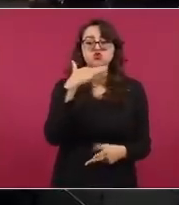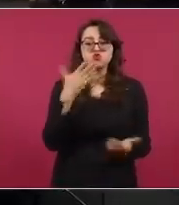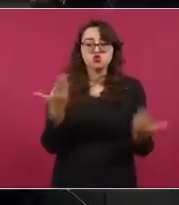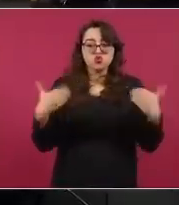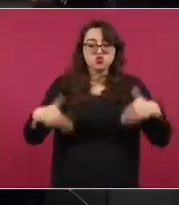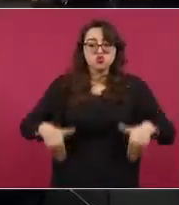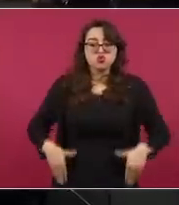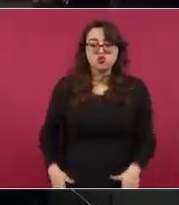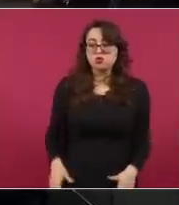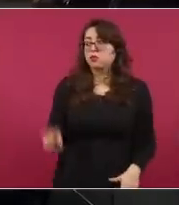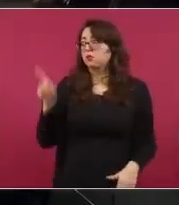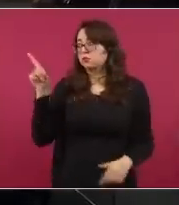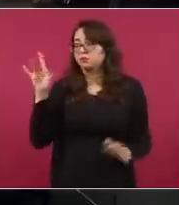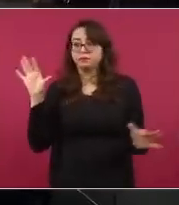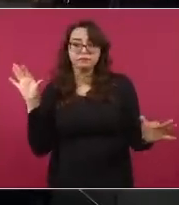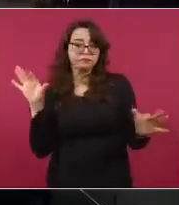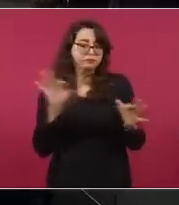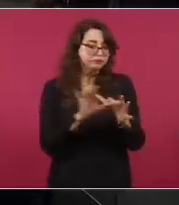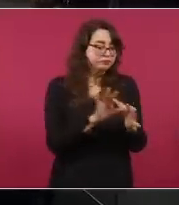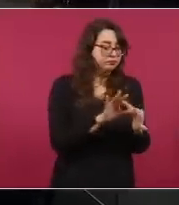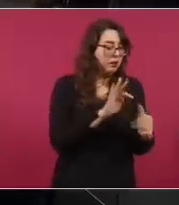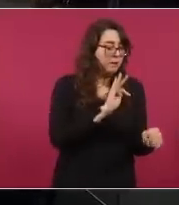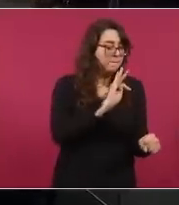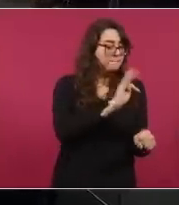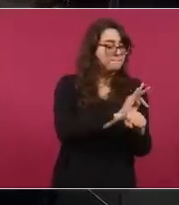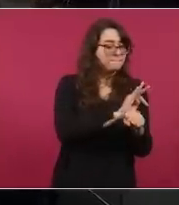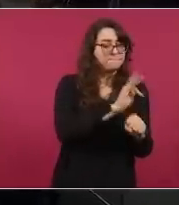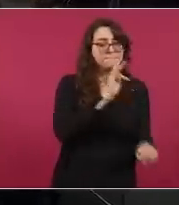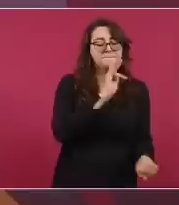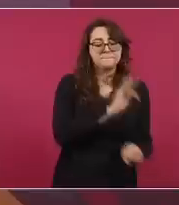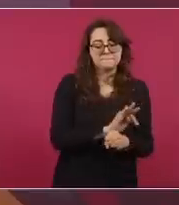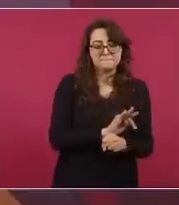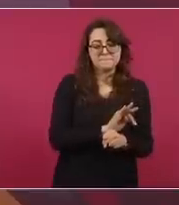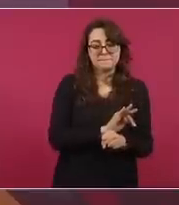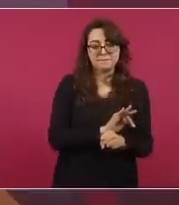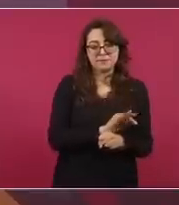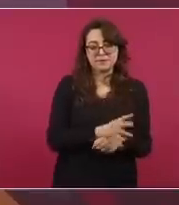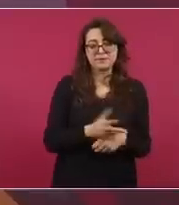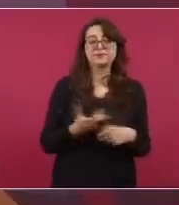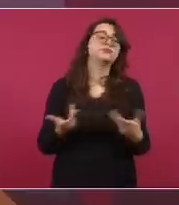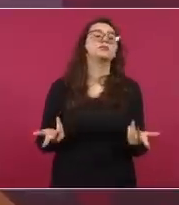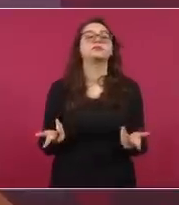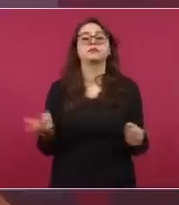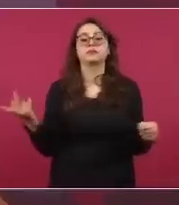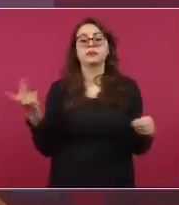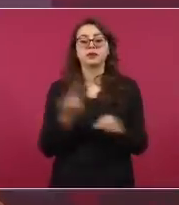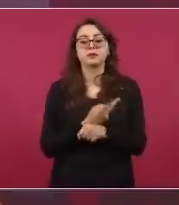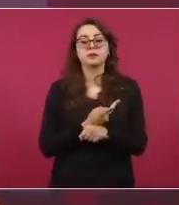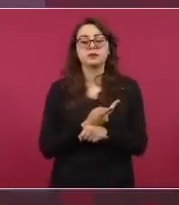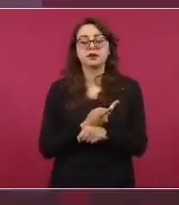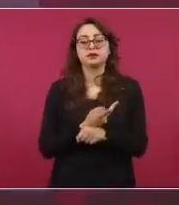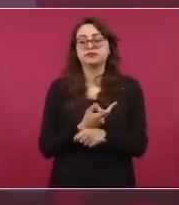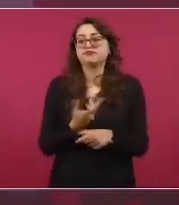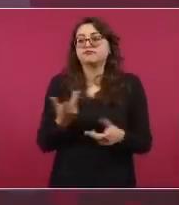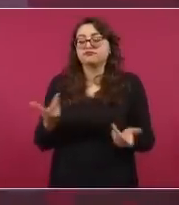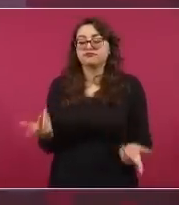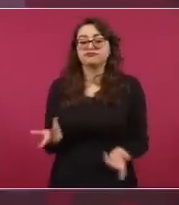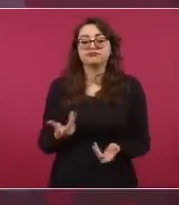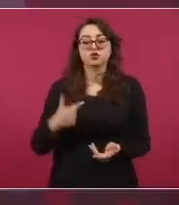Entonces, ¿cuándo van ellos a resolver de conformidad